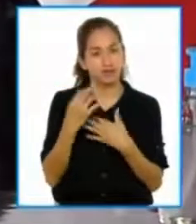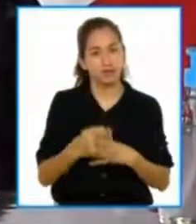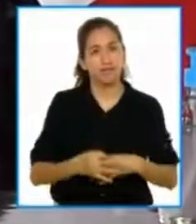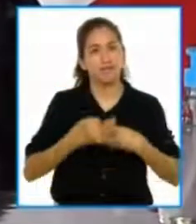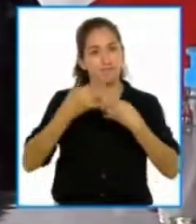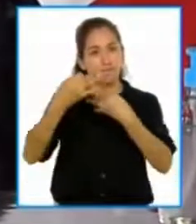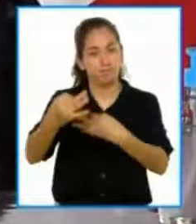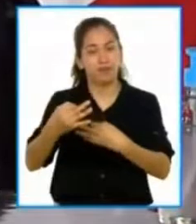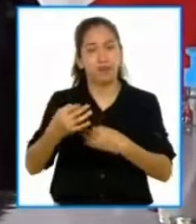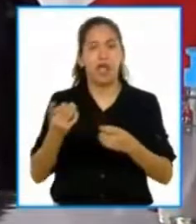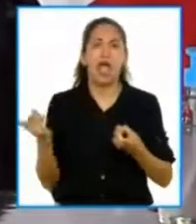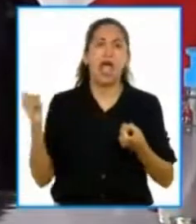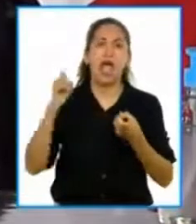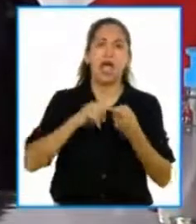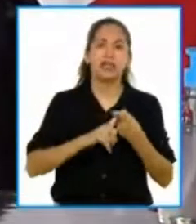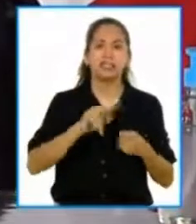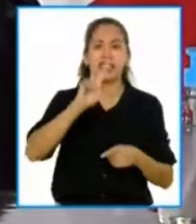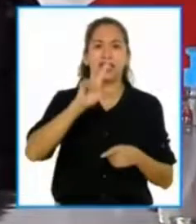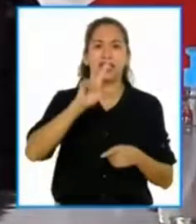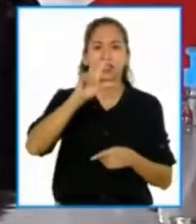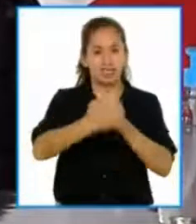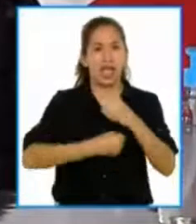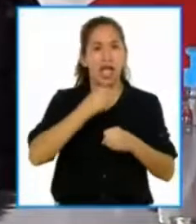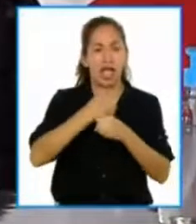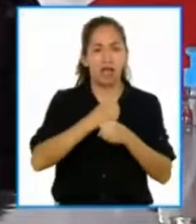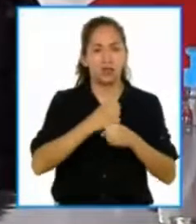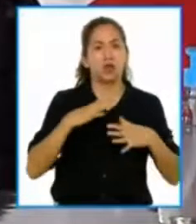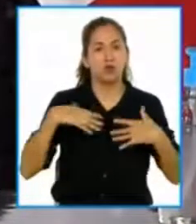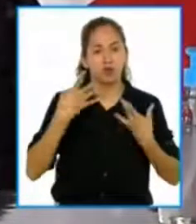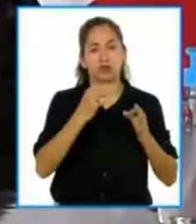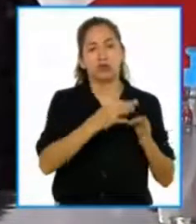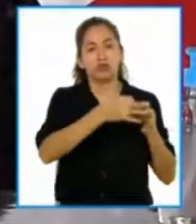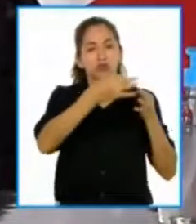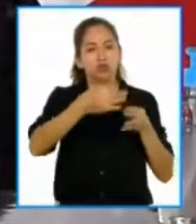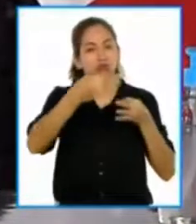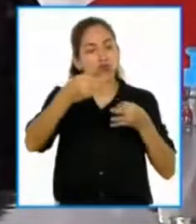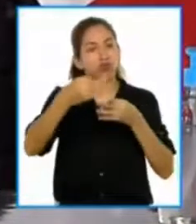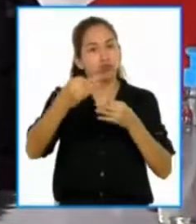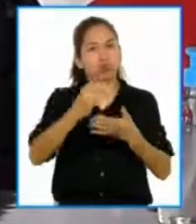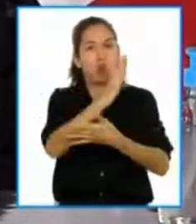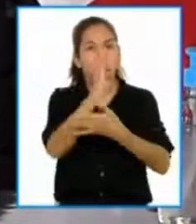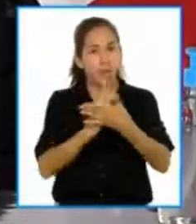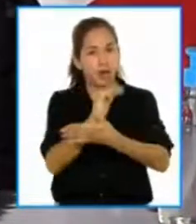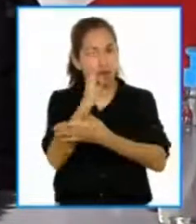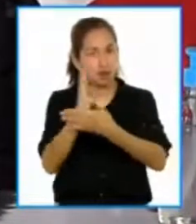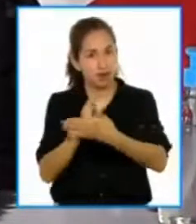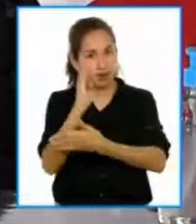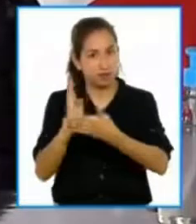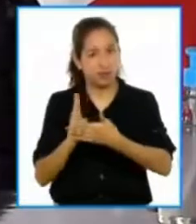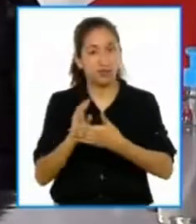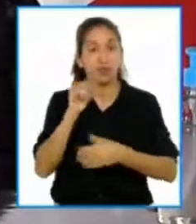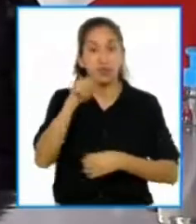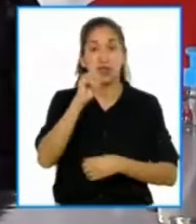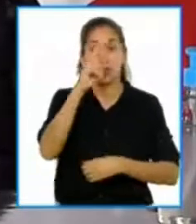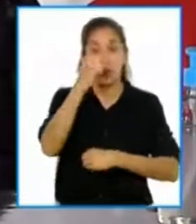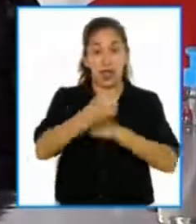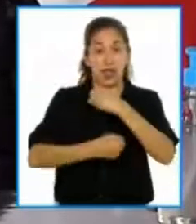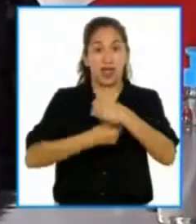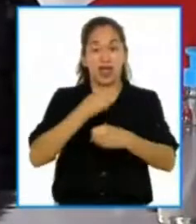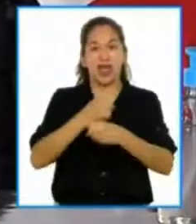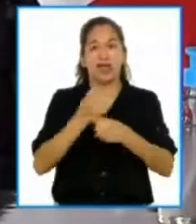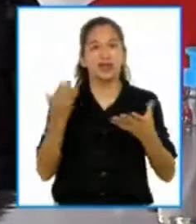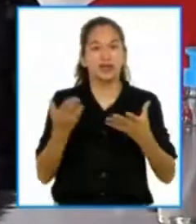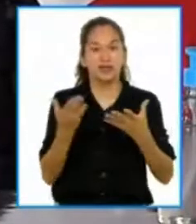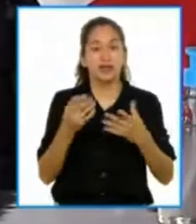años más para pagar toda la deuda. En ese año de gracia, las pequeñas